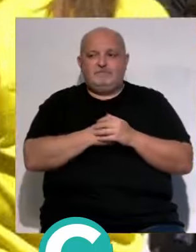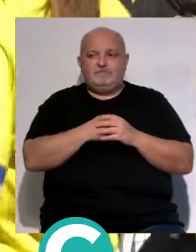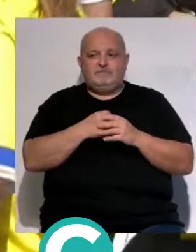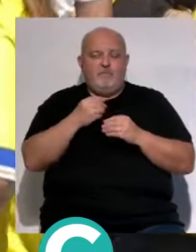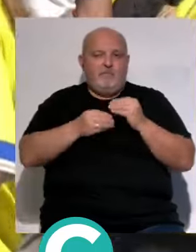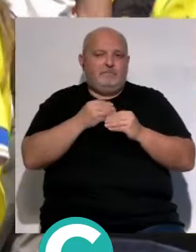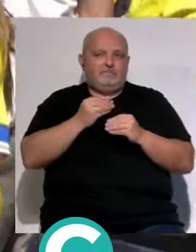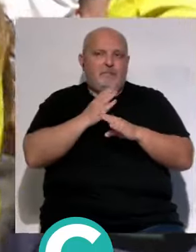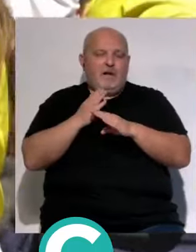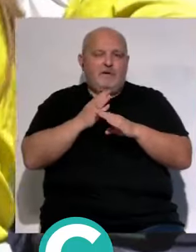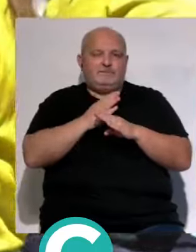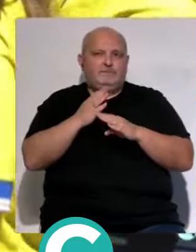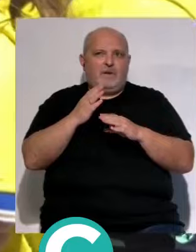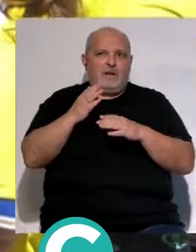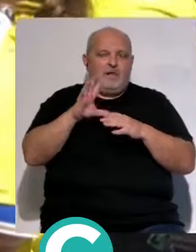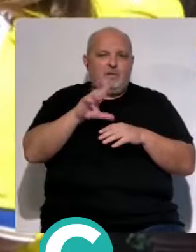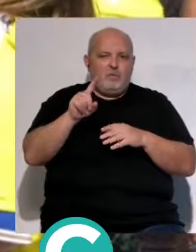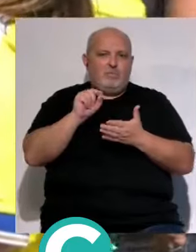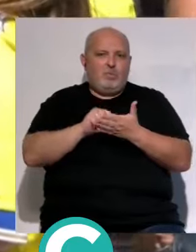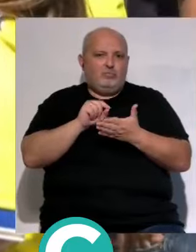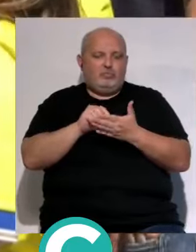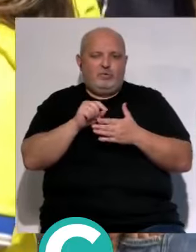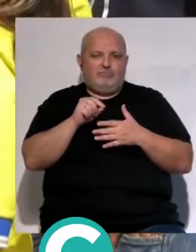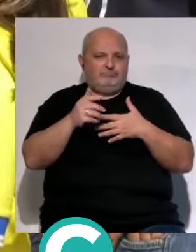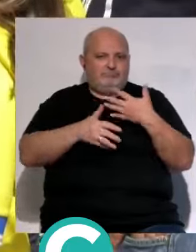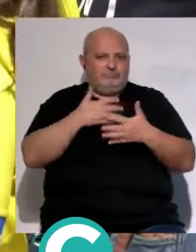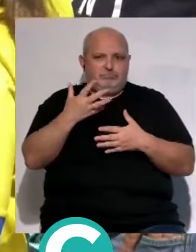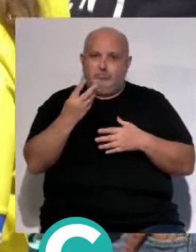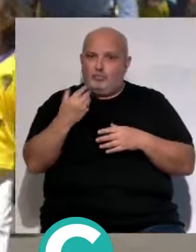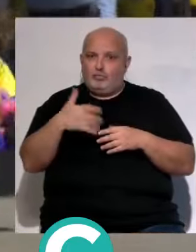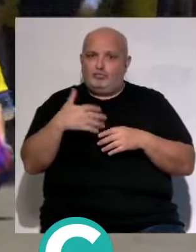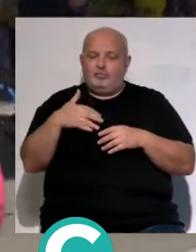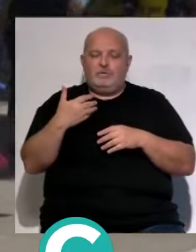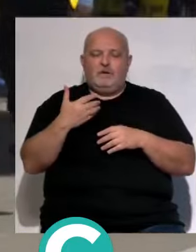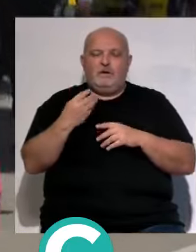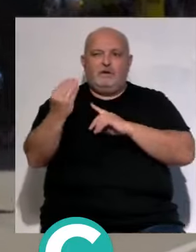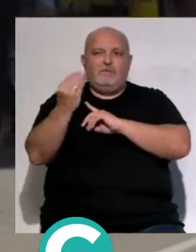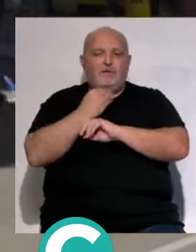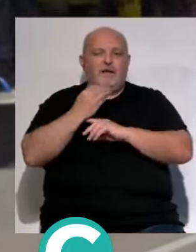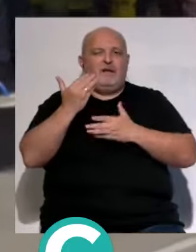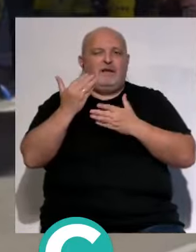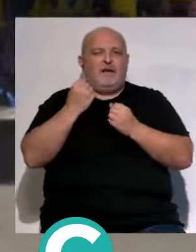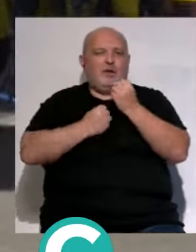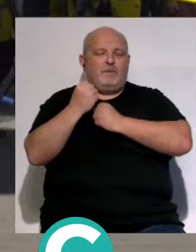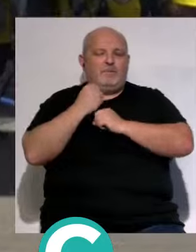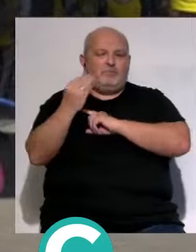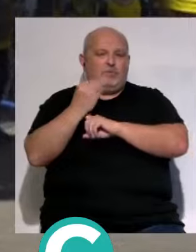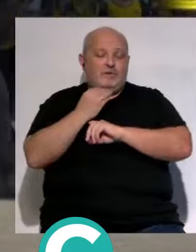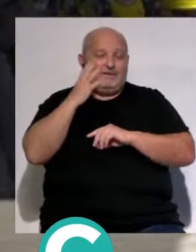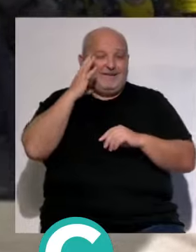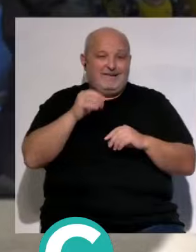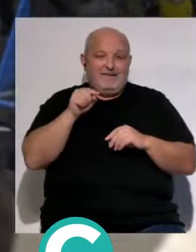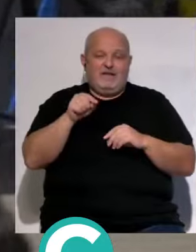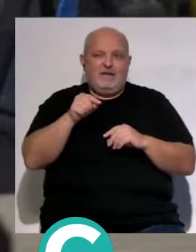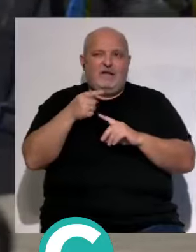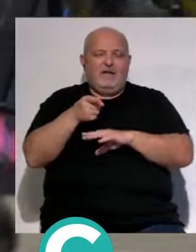de que no me ventan permanencias ni 51 puntos el club recibe una ayuda económica una ayuda económica importante y yo creo que